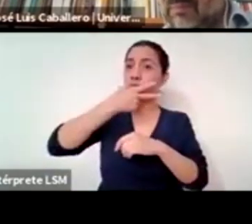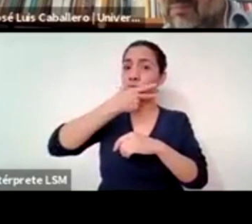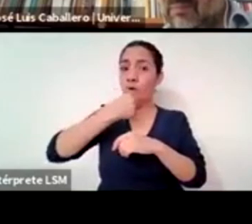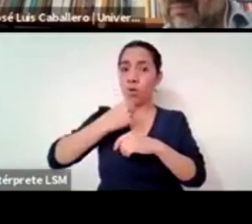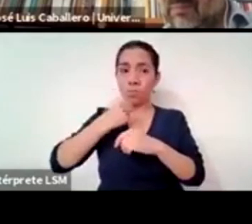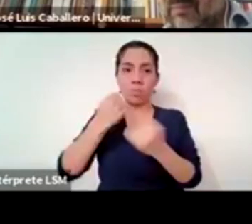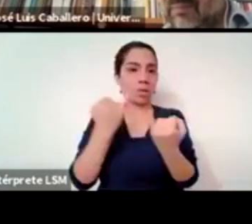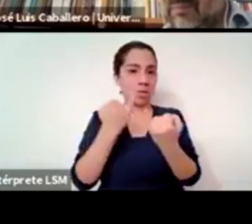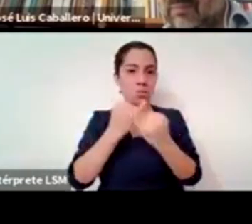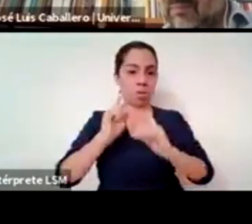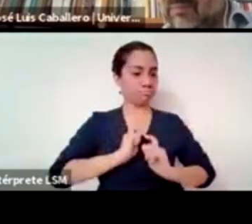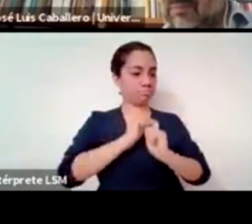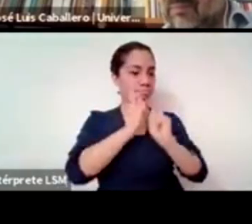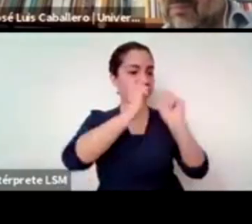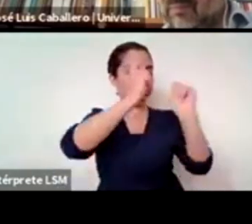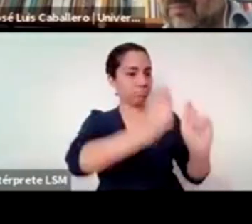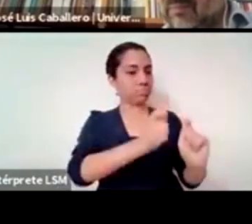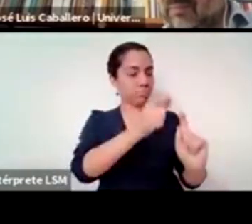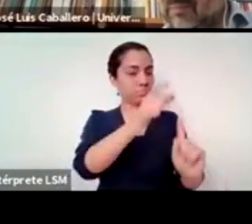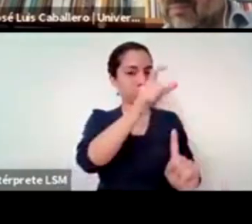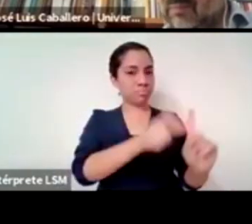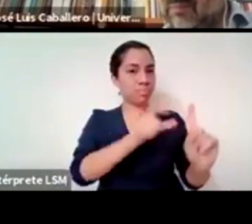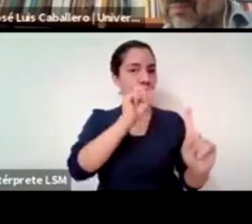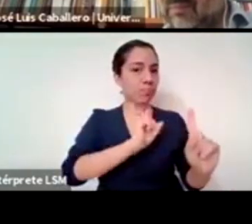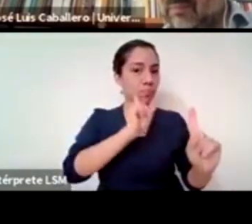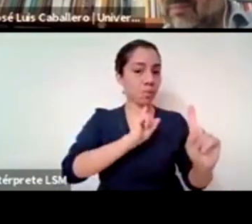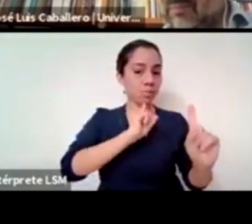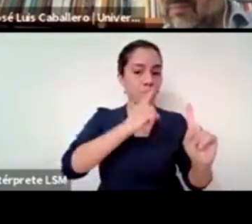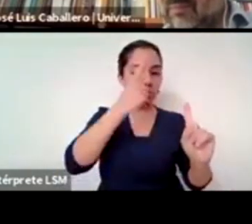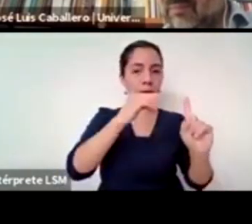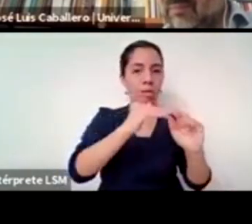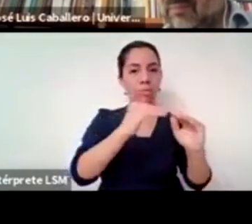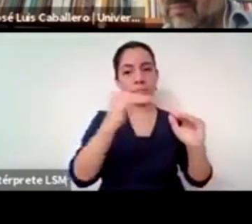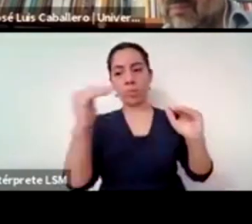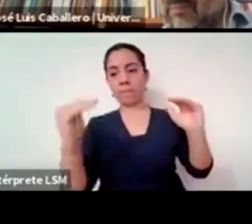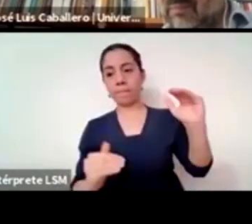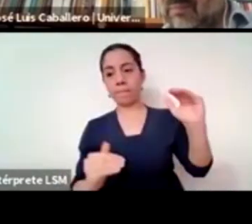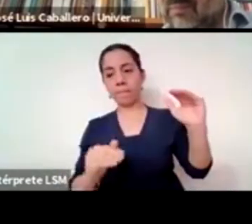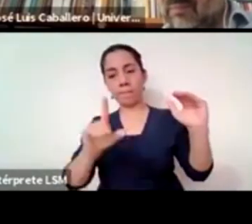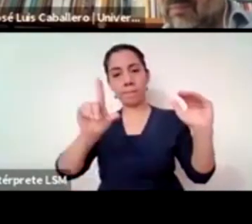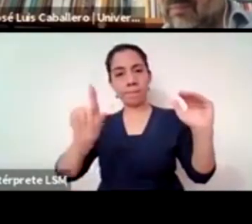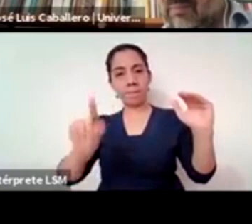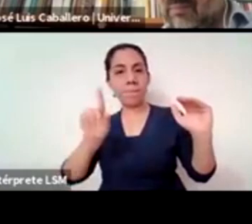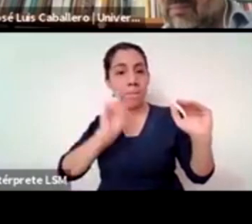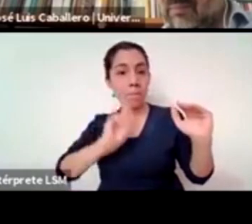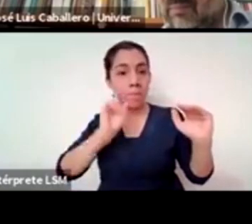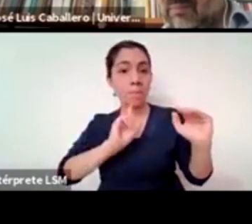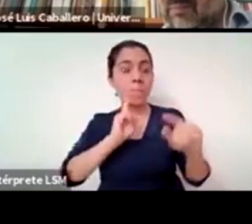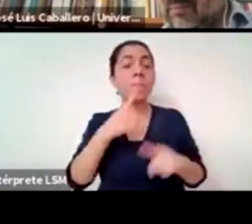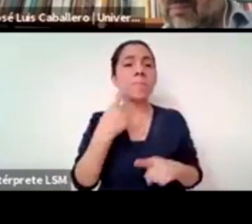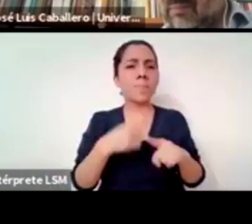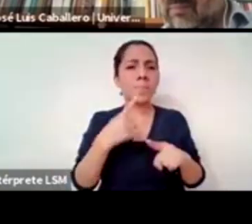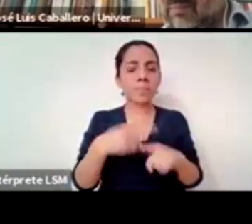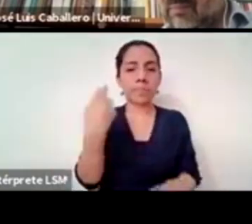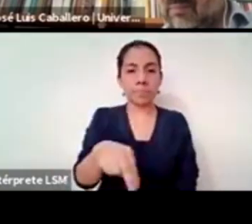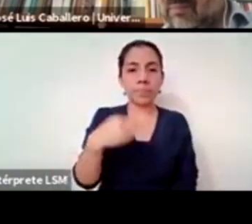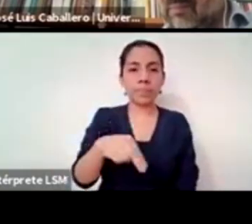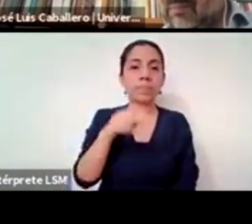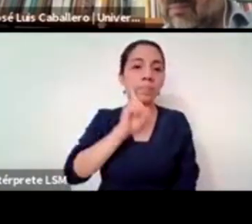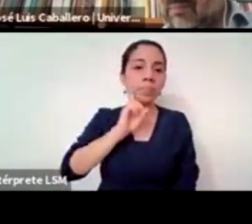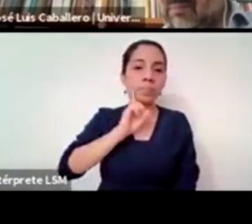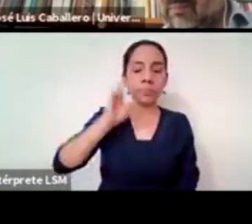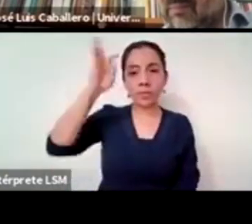sagradas inferioridad de las mujeres fue esta gran filósofa en un primer momento teóloga